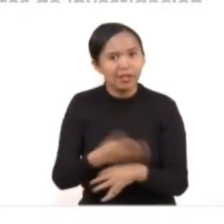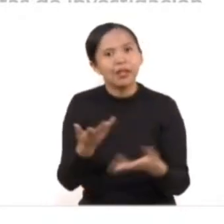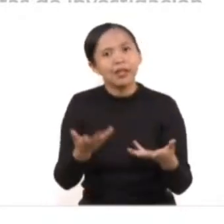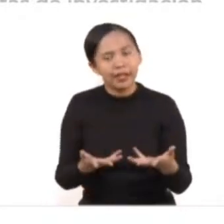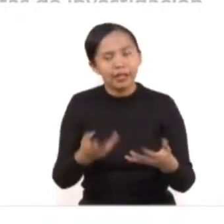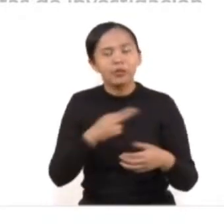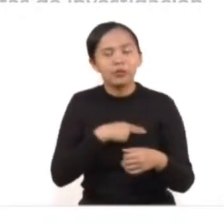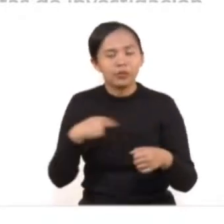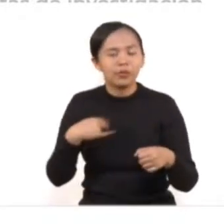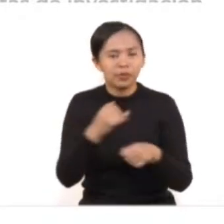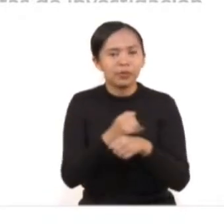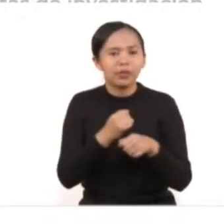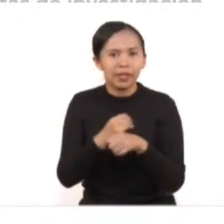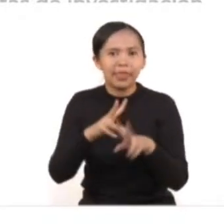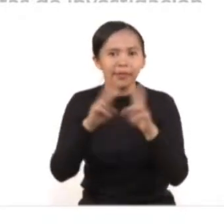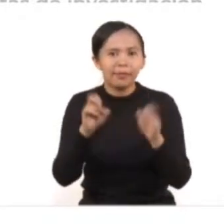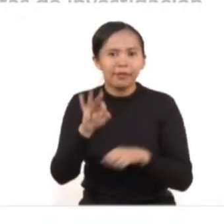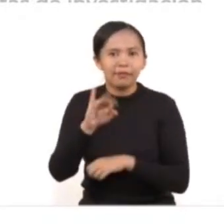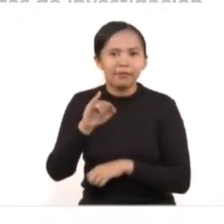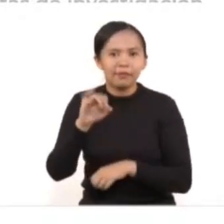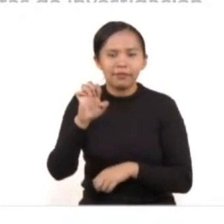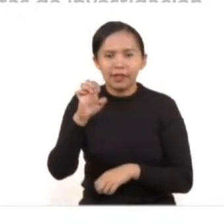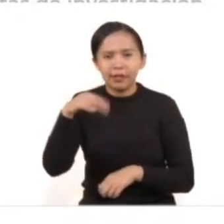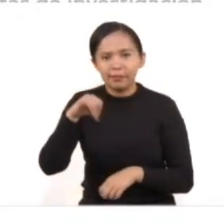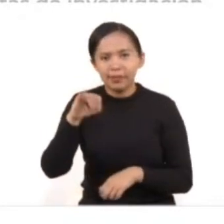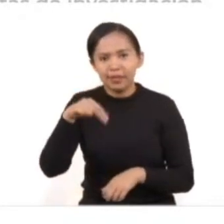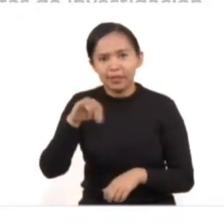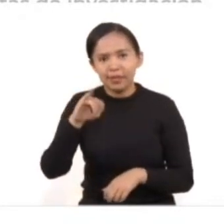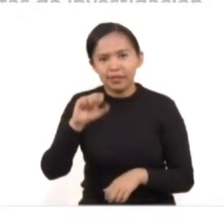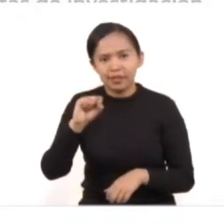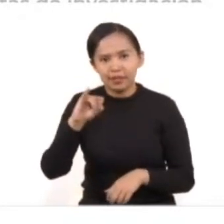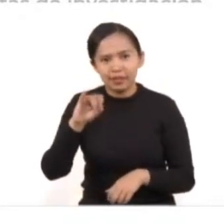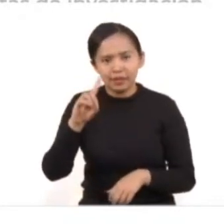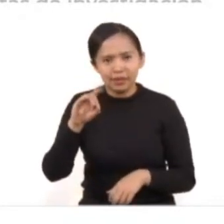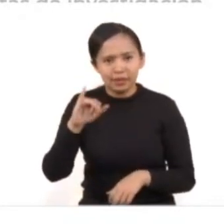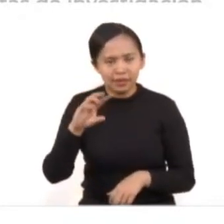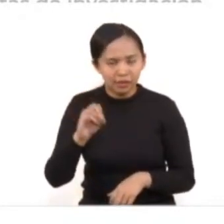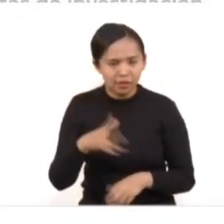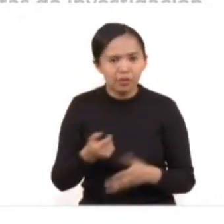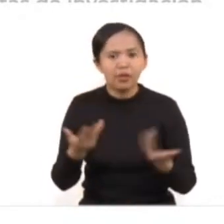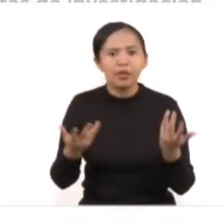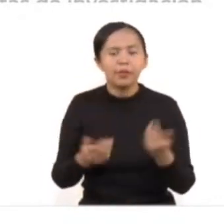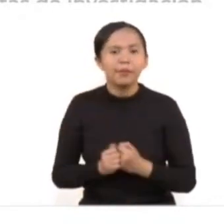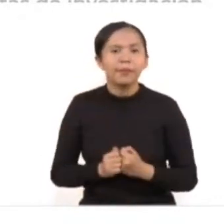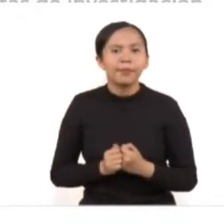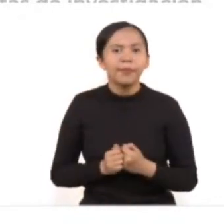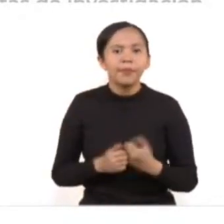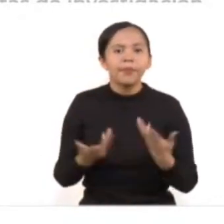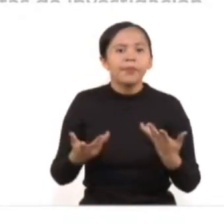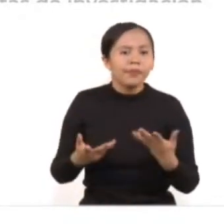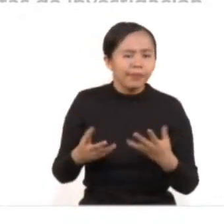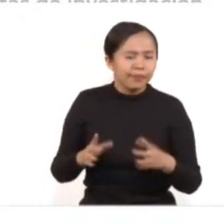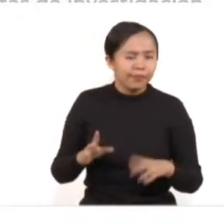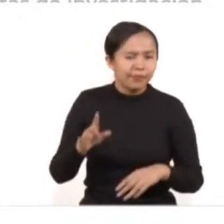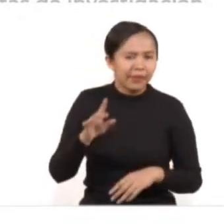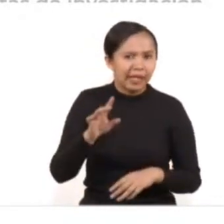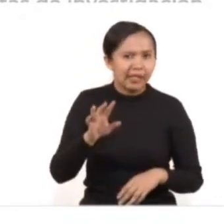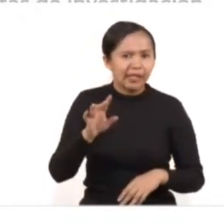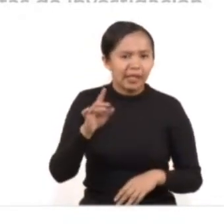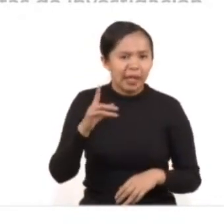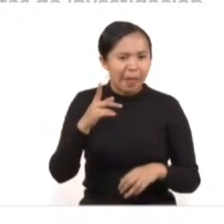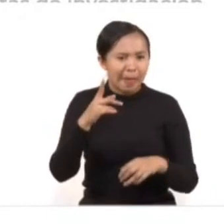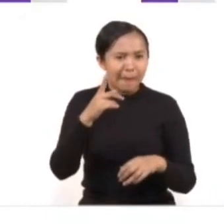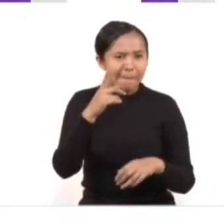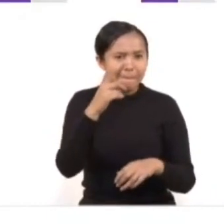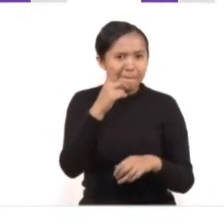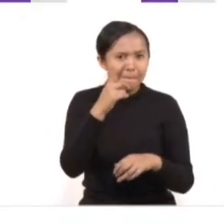feminicidio y nuestras investigaciones son realizadas con perspectiva de género. En cuanto a la incidencia, del